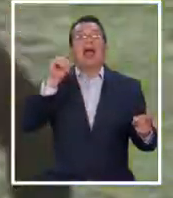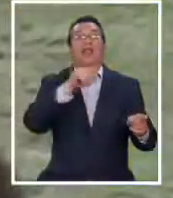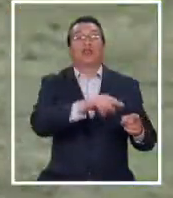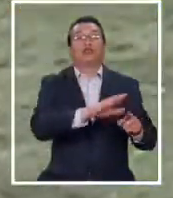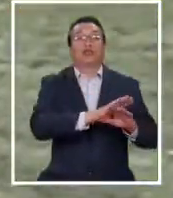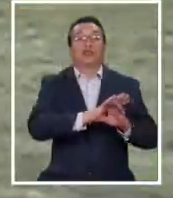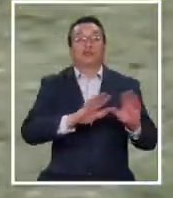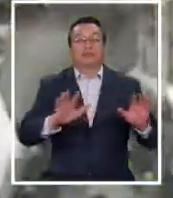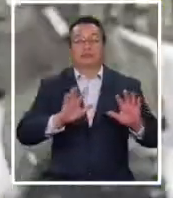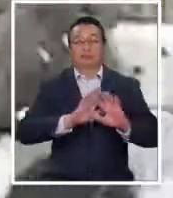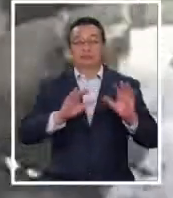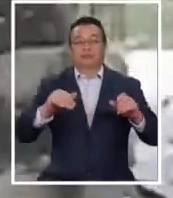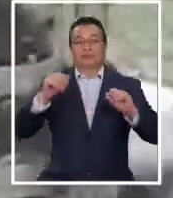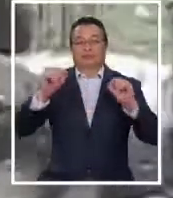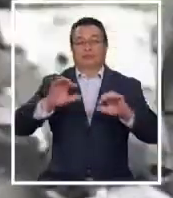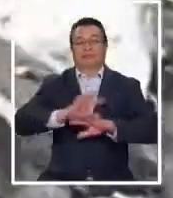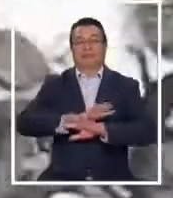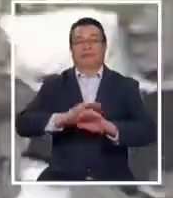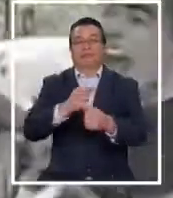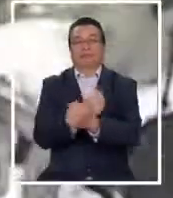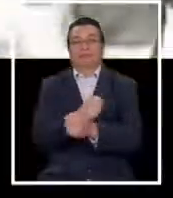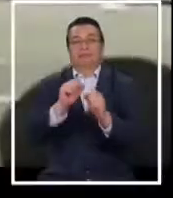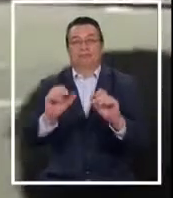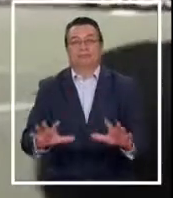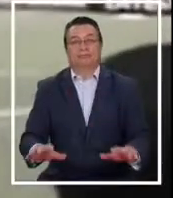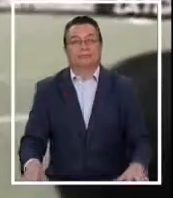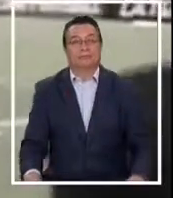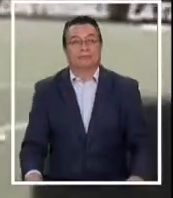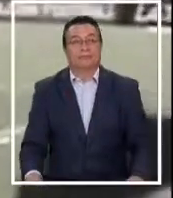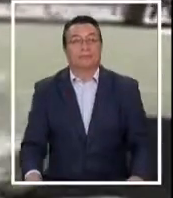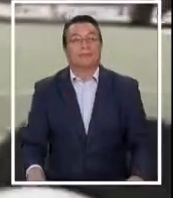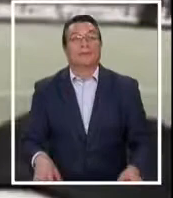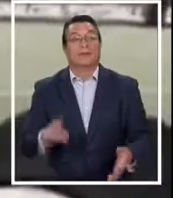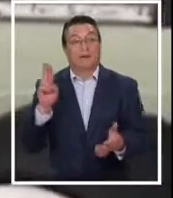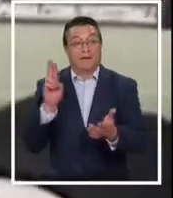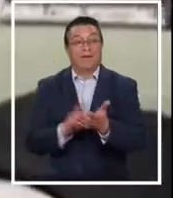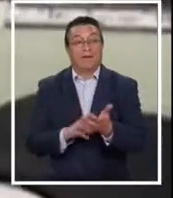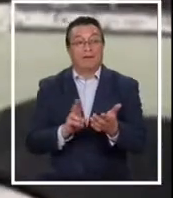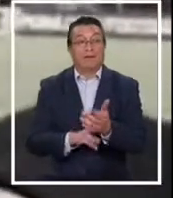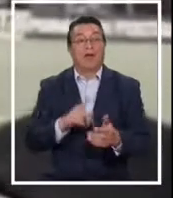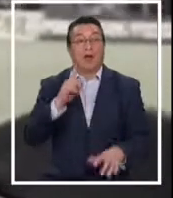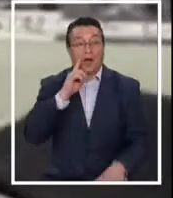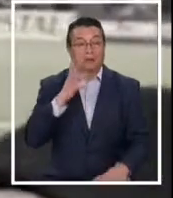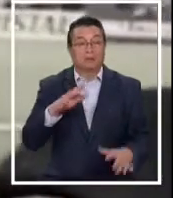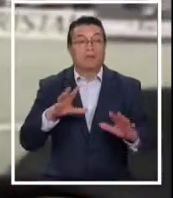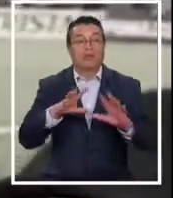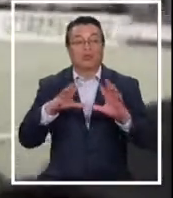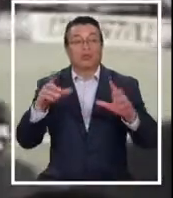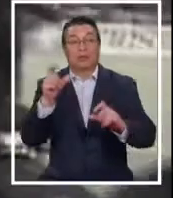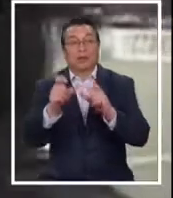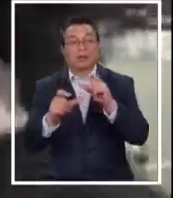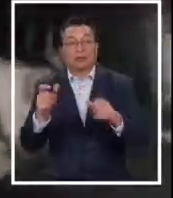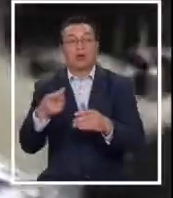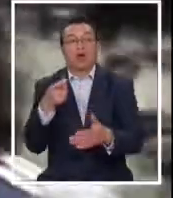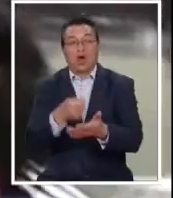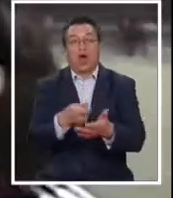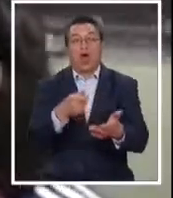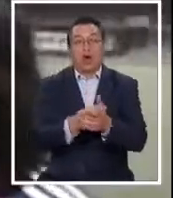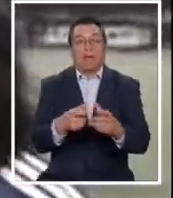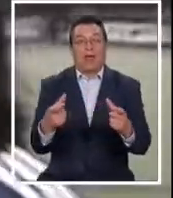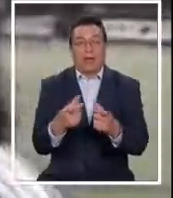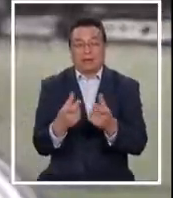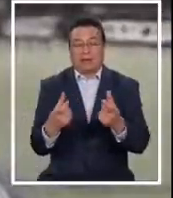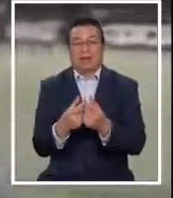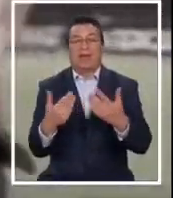ruleteros colgó los botines. En realidad habían 100.000 personas comprando entradas a las